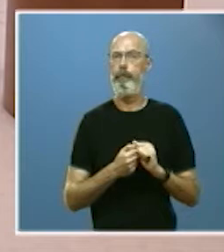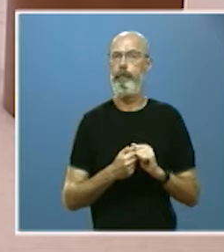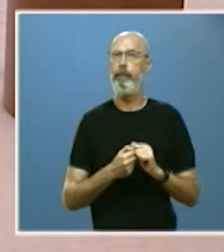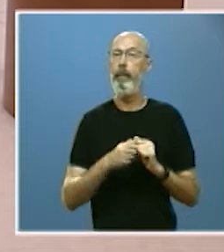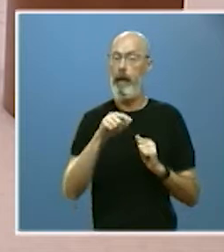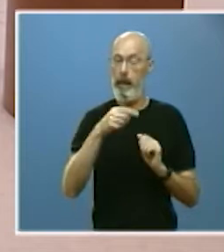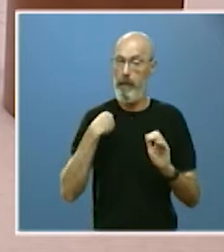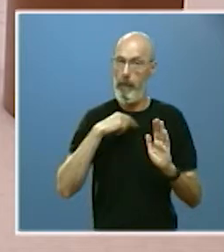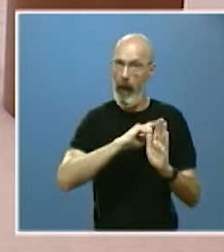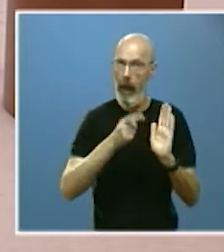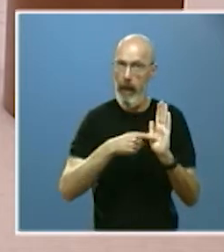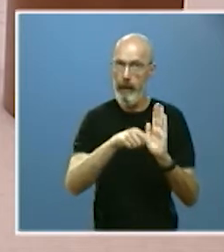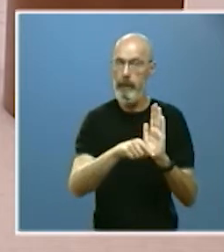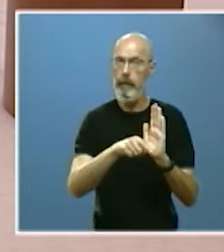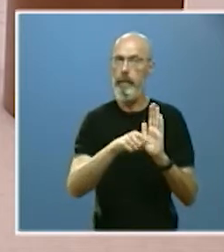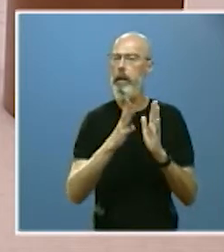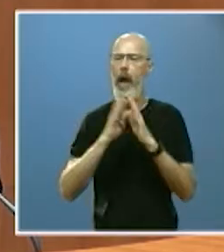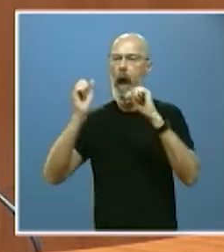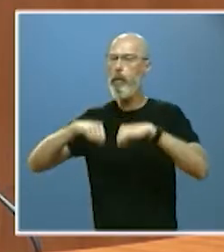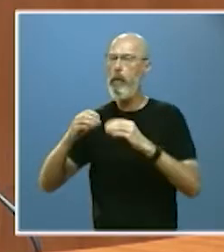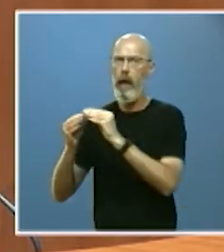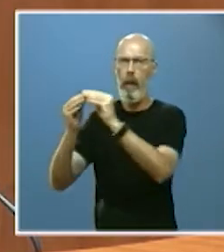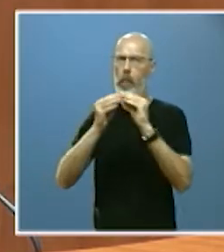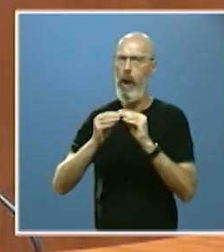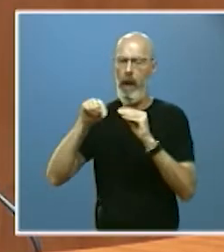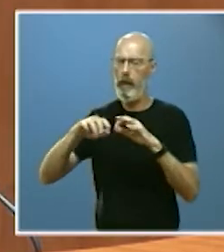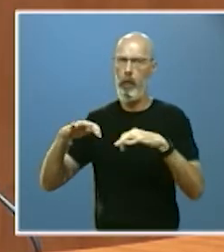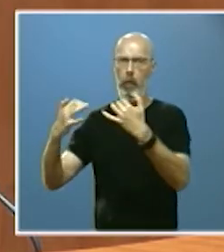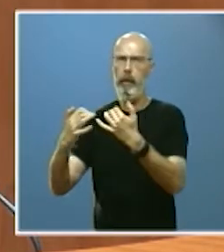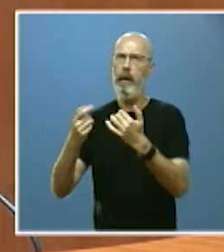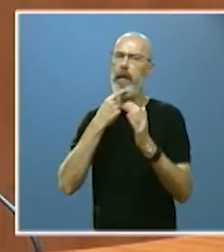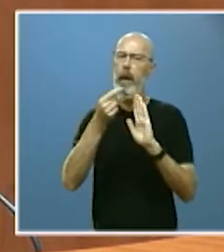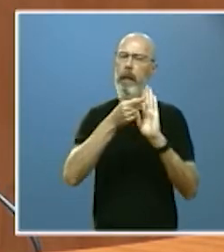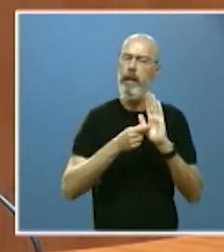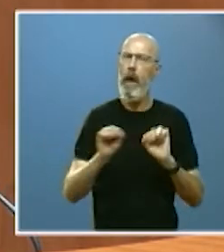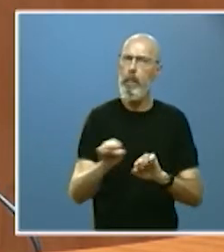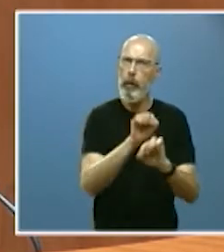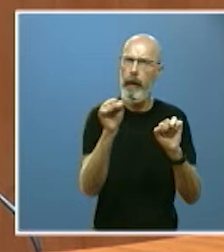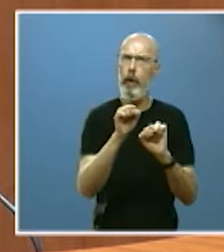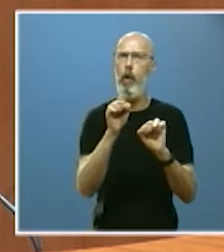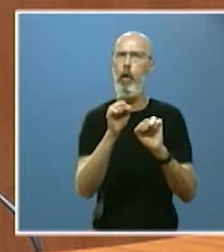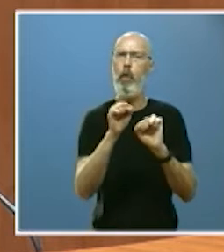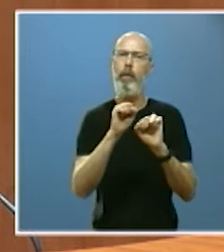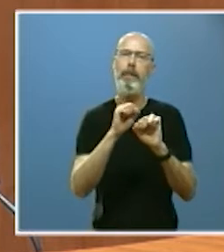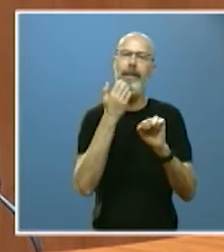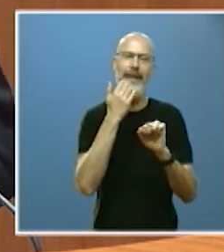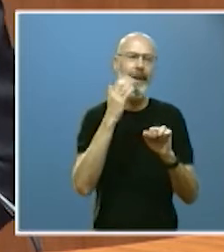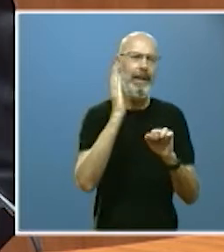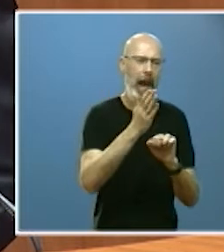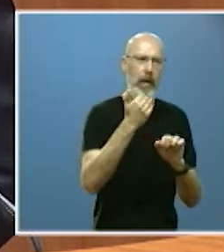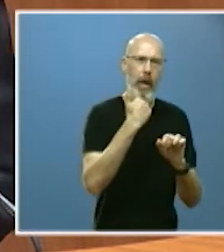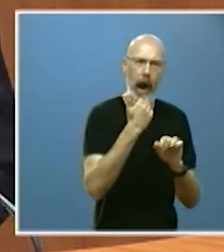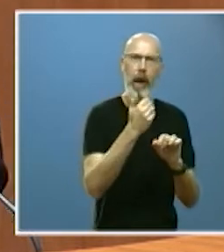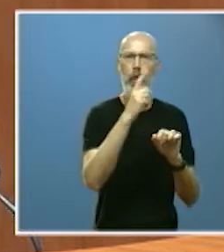una ley aprobada por unanimidad en esta cámara que establece medidas de protección reparación de daño recuerdo y homenaje a quienes sufrieron